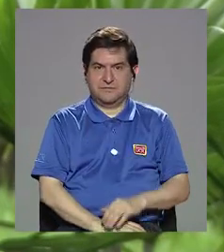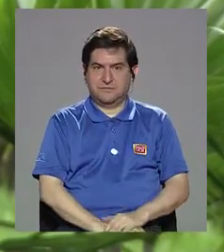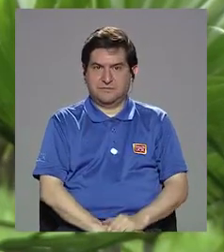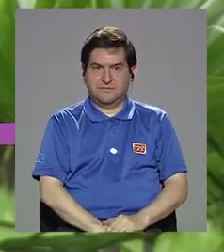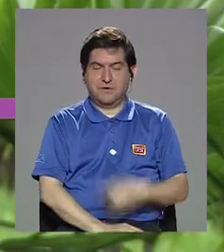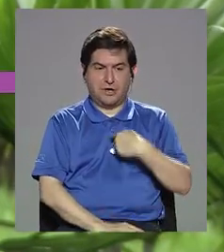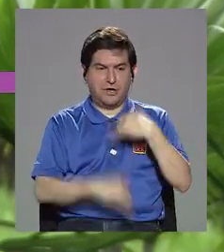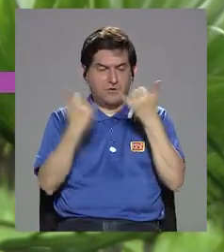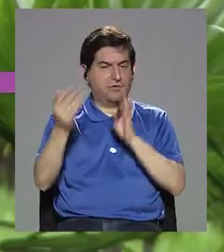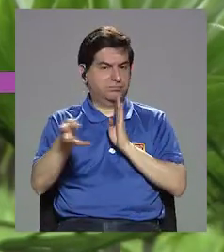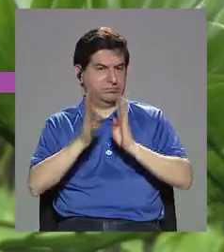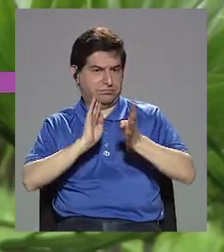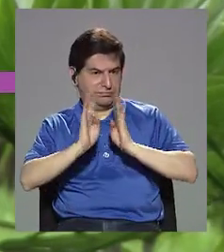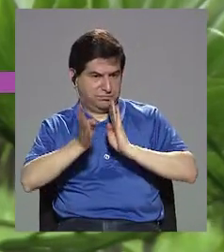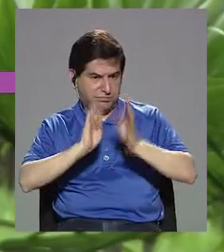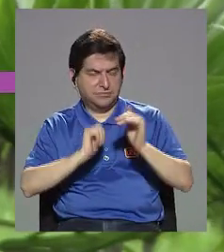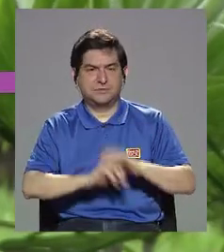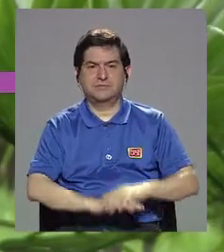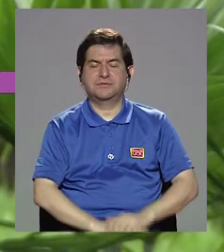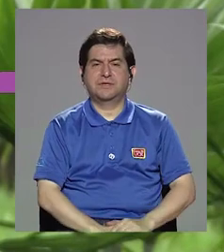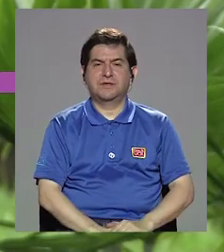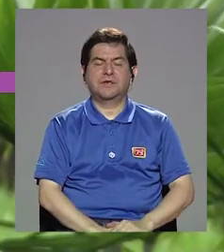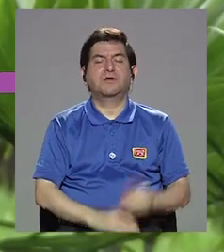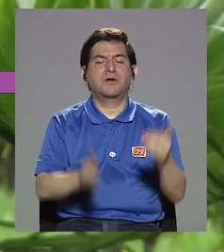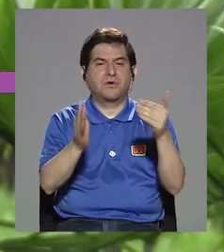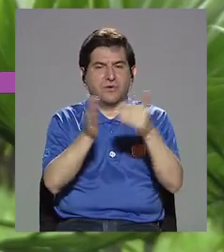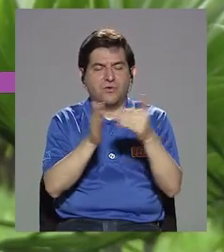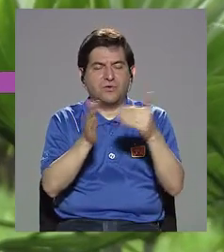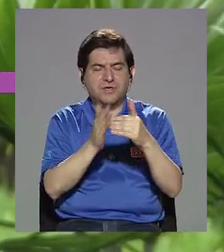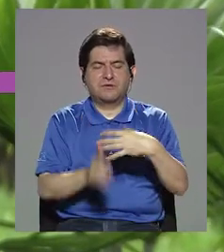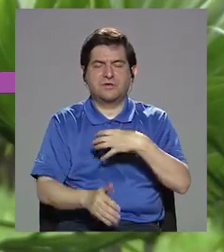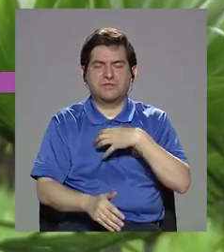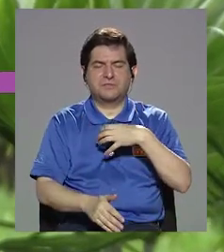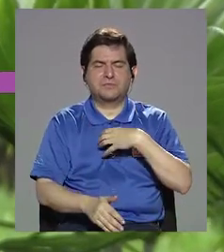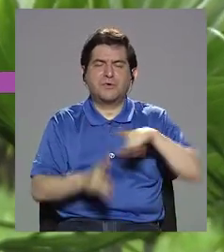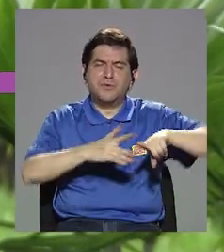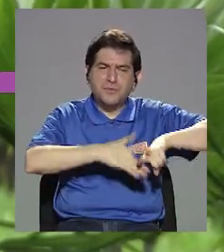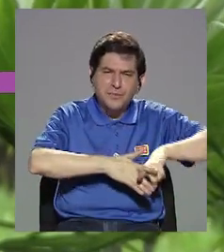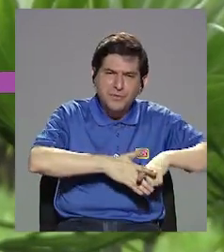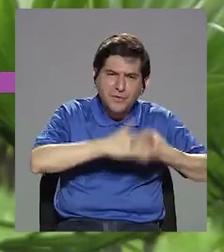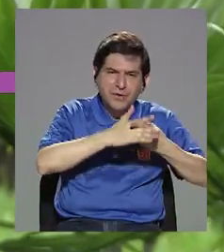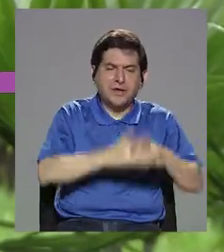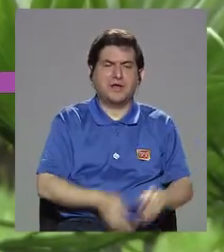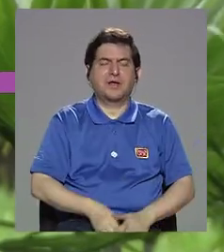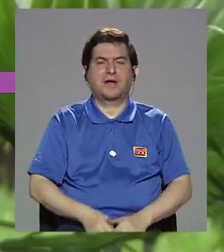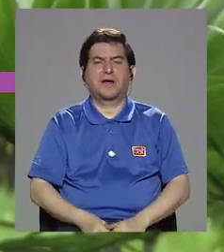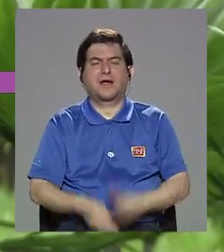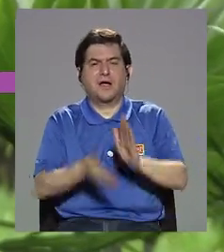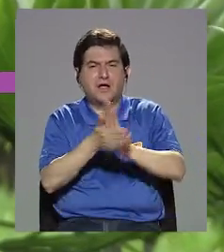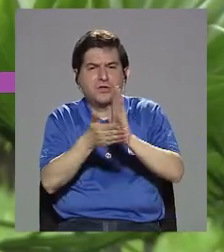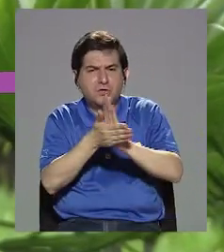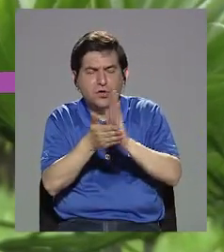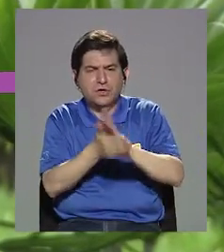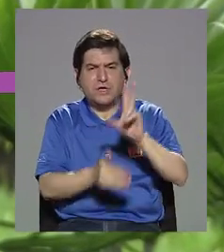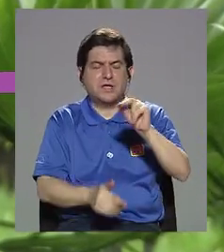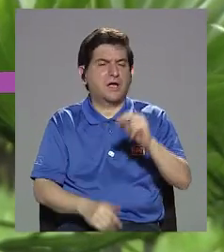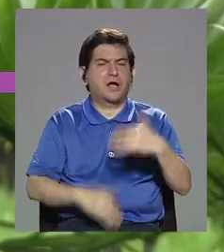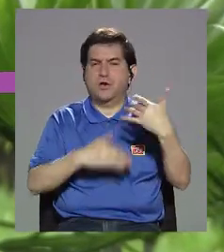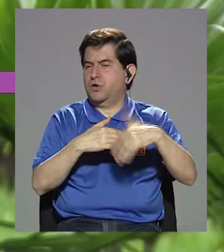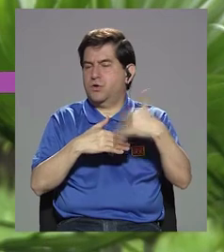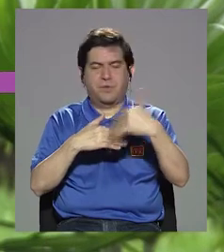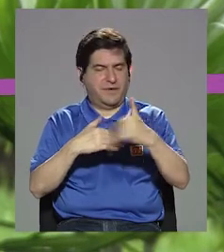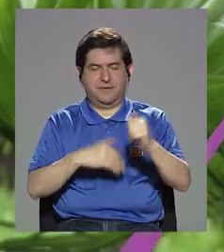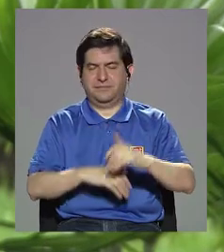he venido hablando, para volver a nuestras raíces, tortilla en vez de